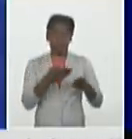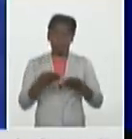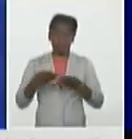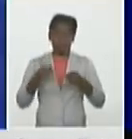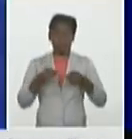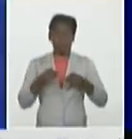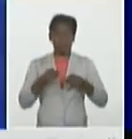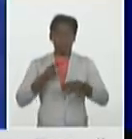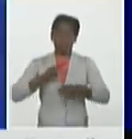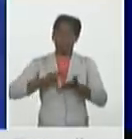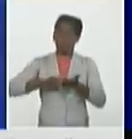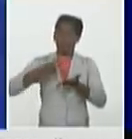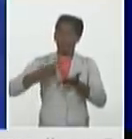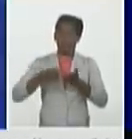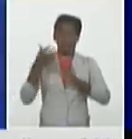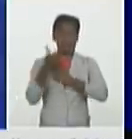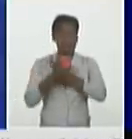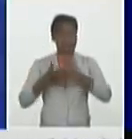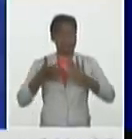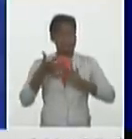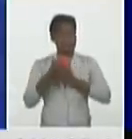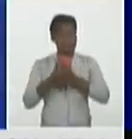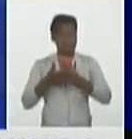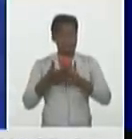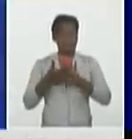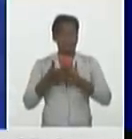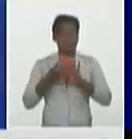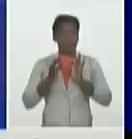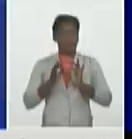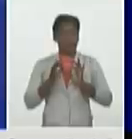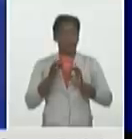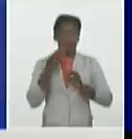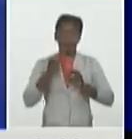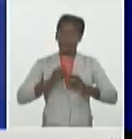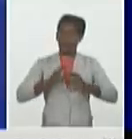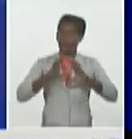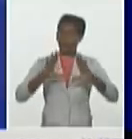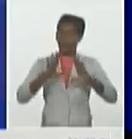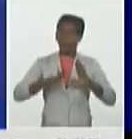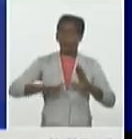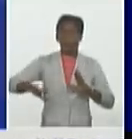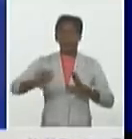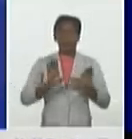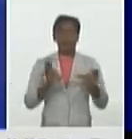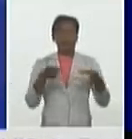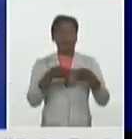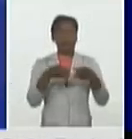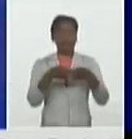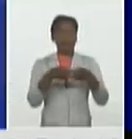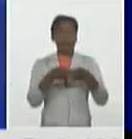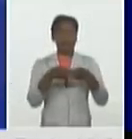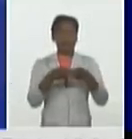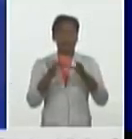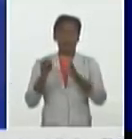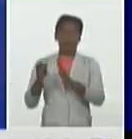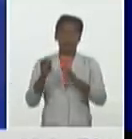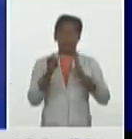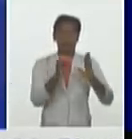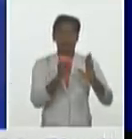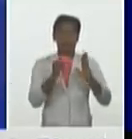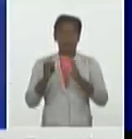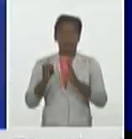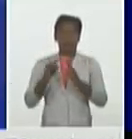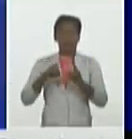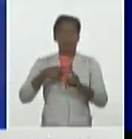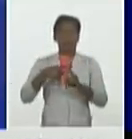de señas que nos acompaña también hoy. Y sobre todo a todas las personas que continuamente siempre